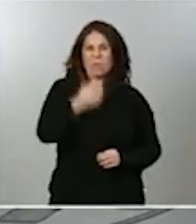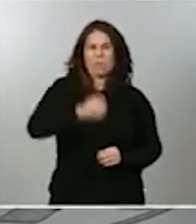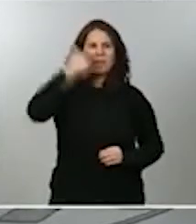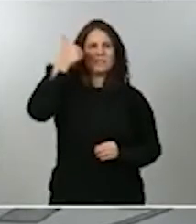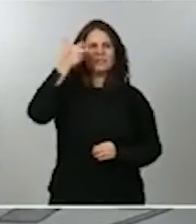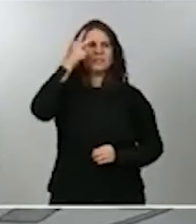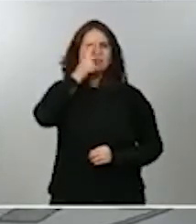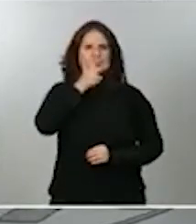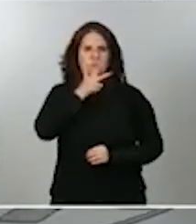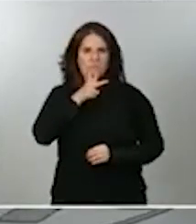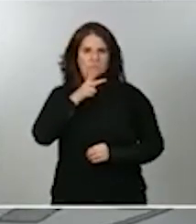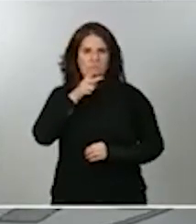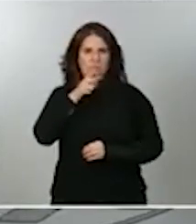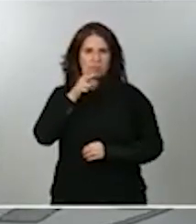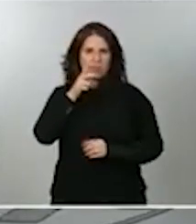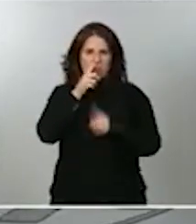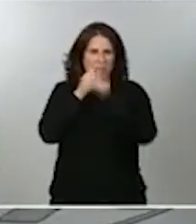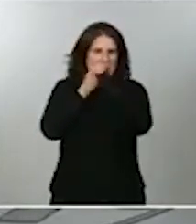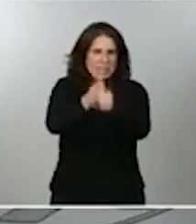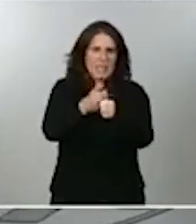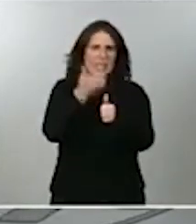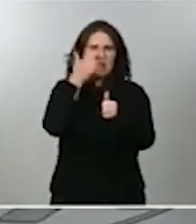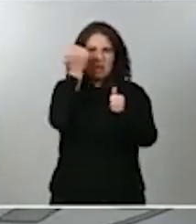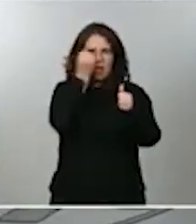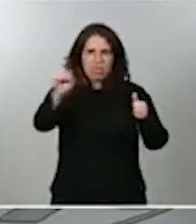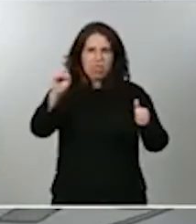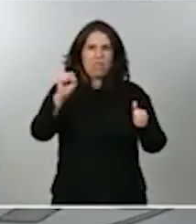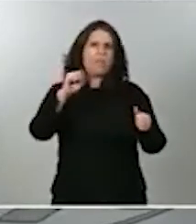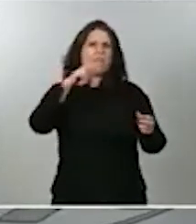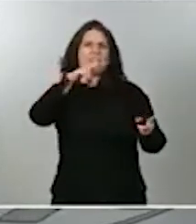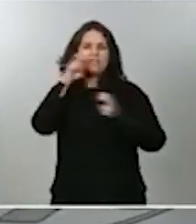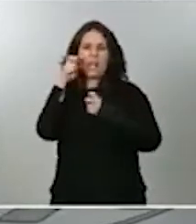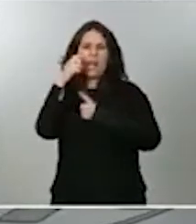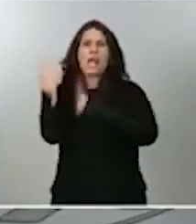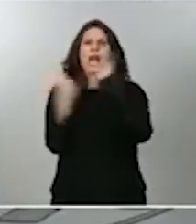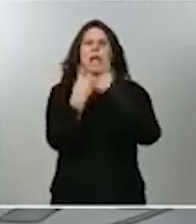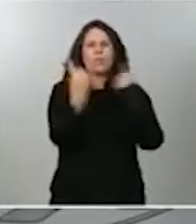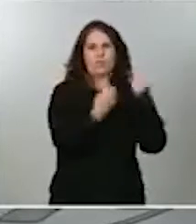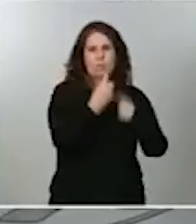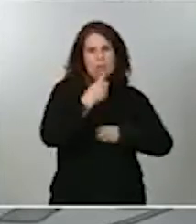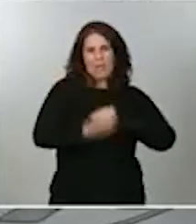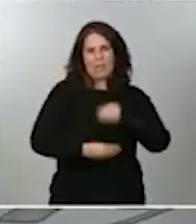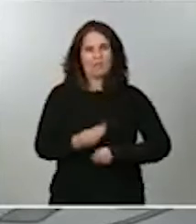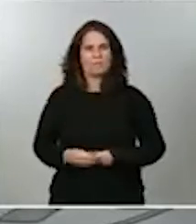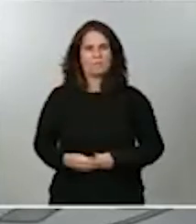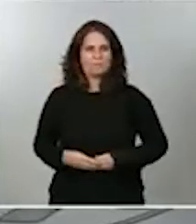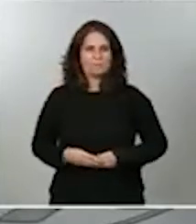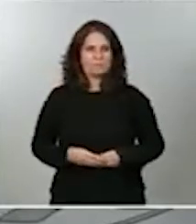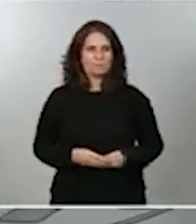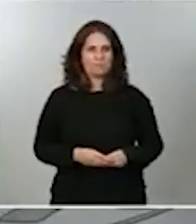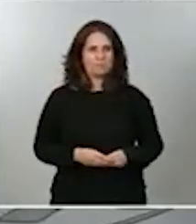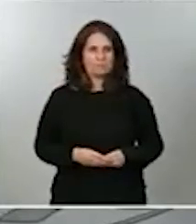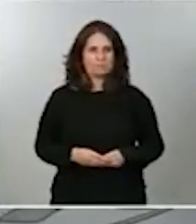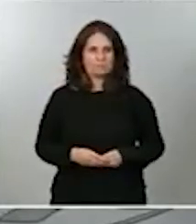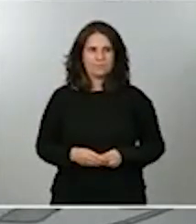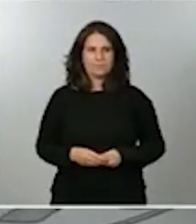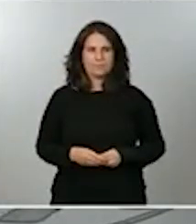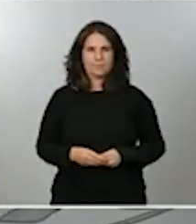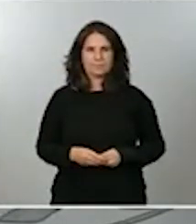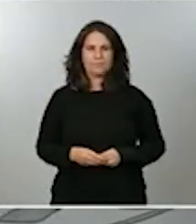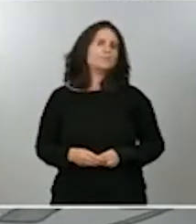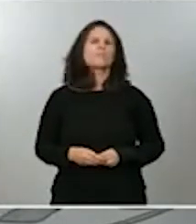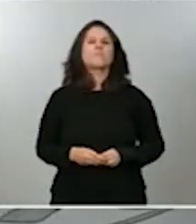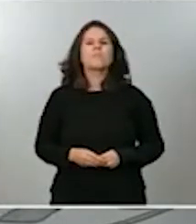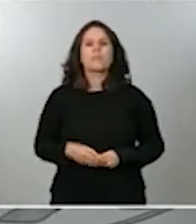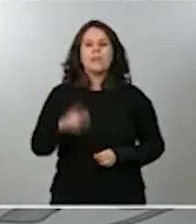fraude fiscal o esa ilusión fiscal que algunos unos pocos perpetran. Es una ley que intensifica,